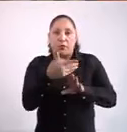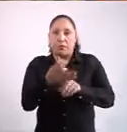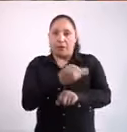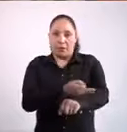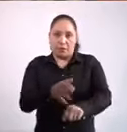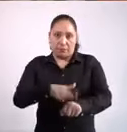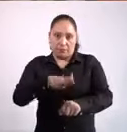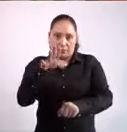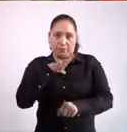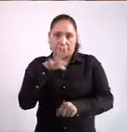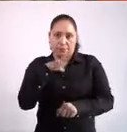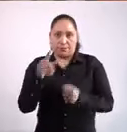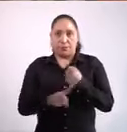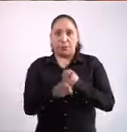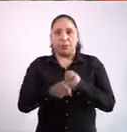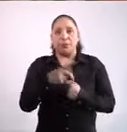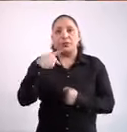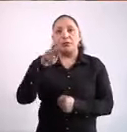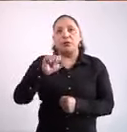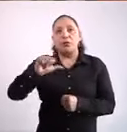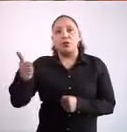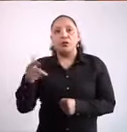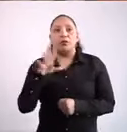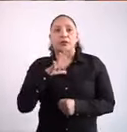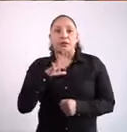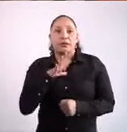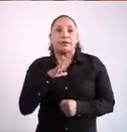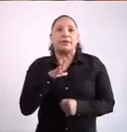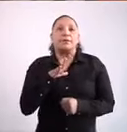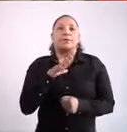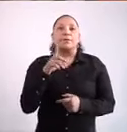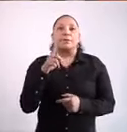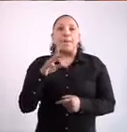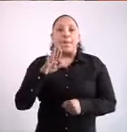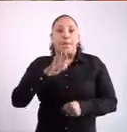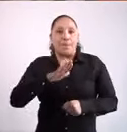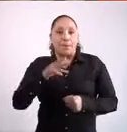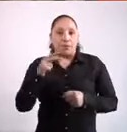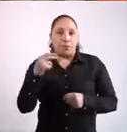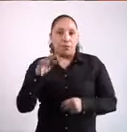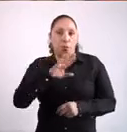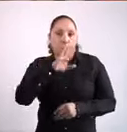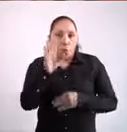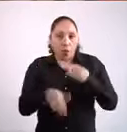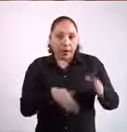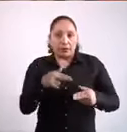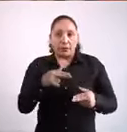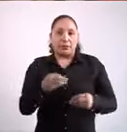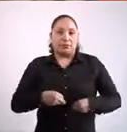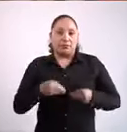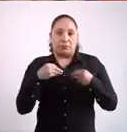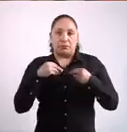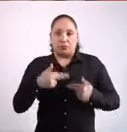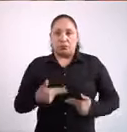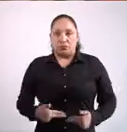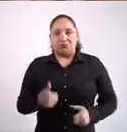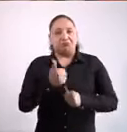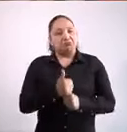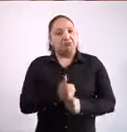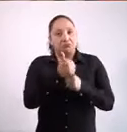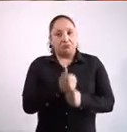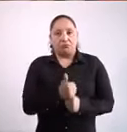las familias, pero la otra opción serían costos muy altos en vidas humanas con sufrimiento de los seres queridos.